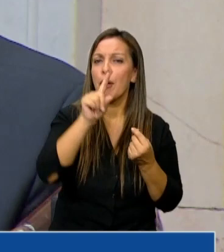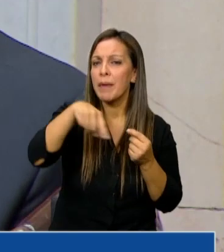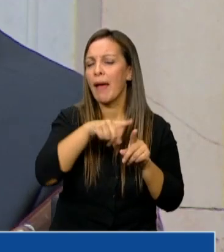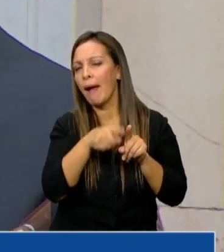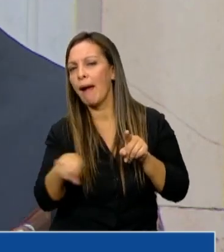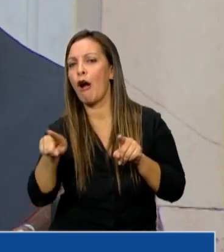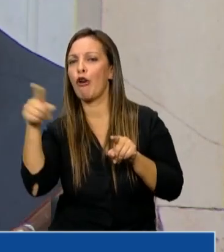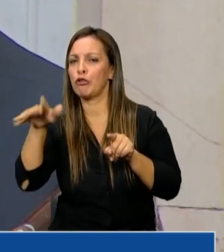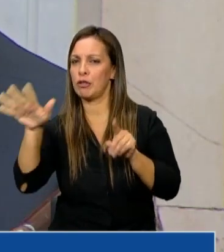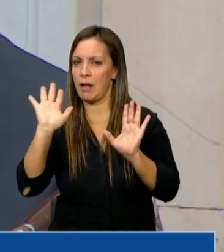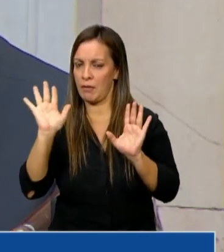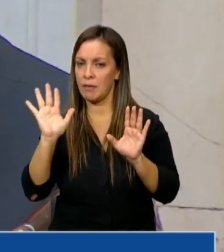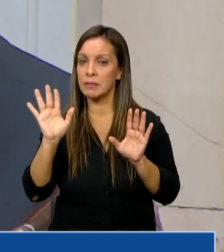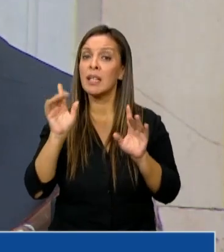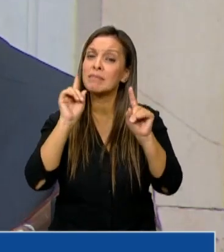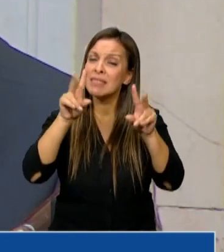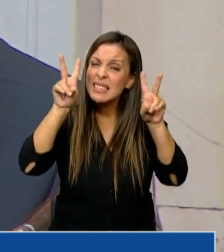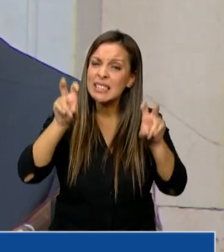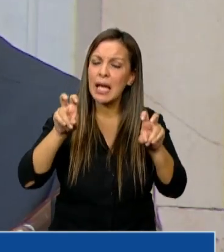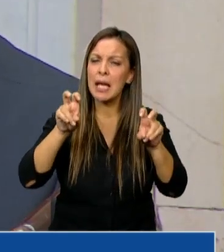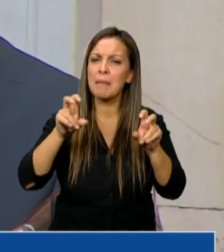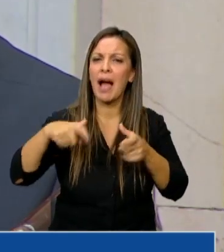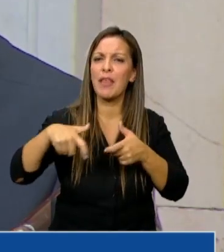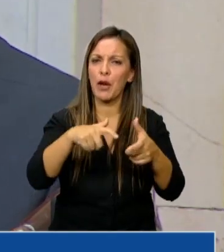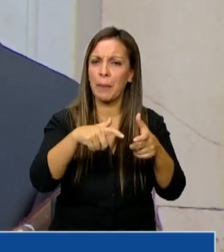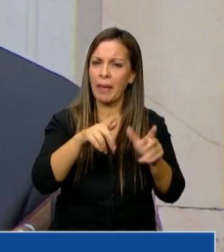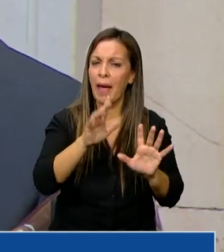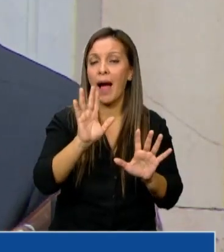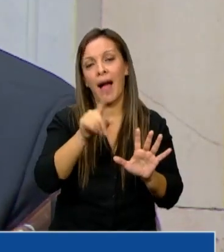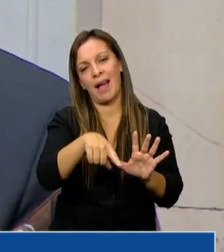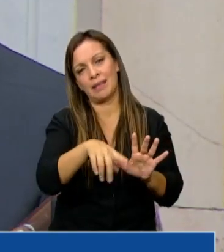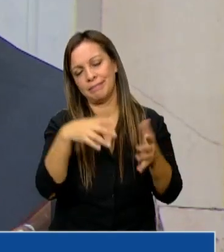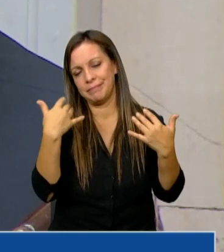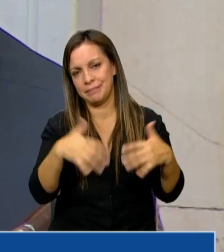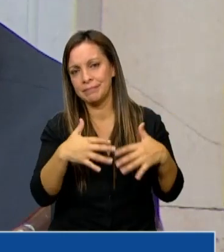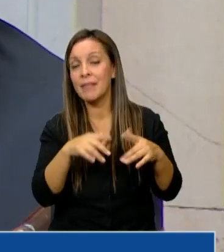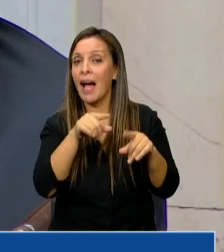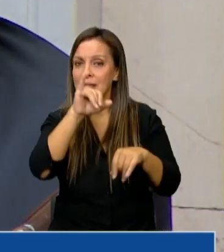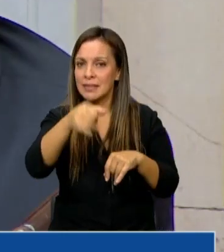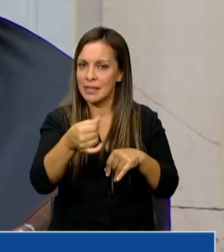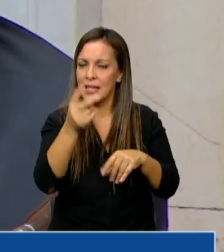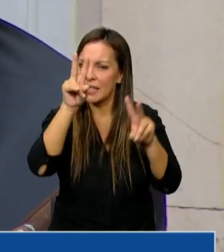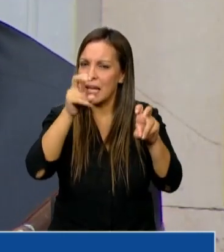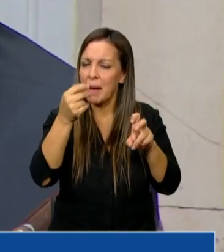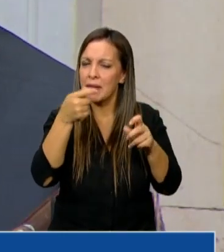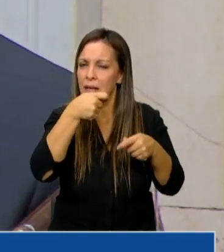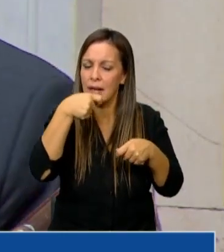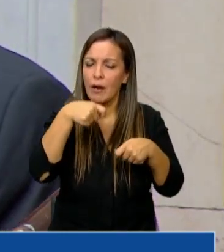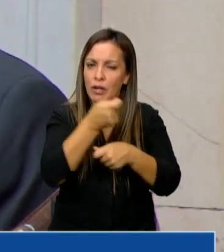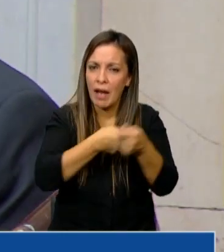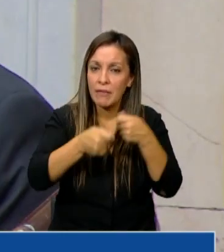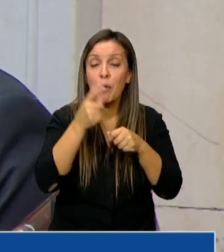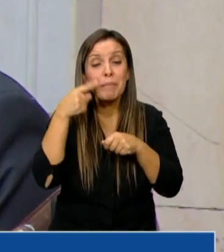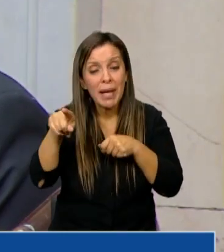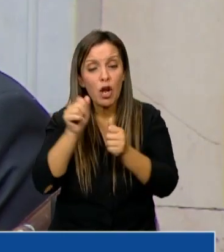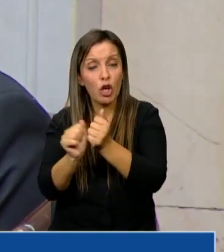Y el tercer escenario es la famosa hidrovía y ahí sí también hablamos del narcotráfico a gran escala. El problema que tiene Rosario es un